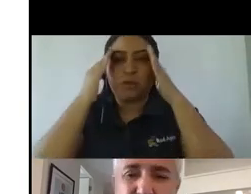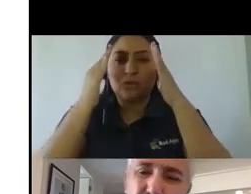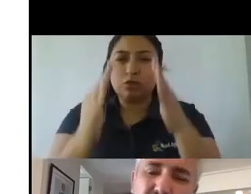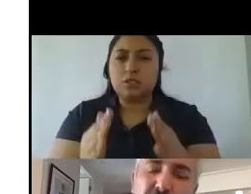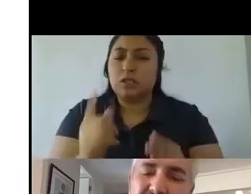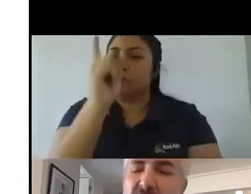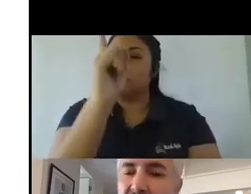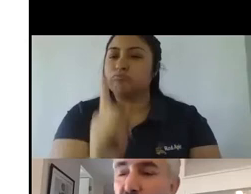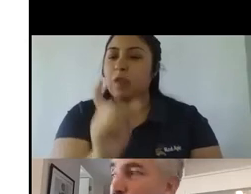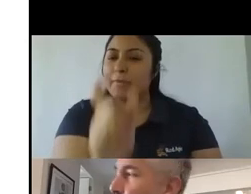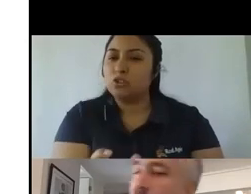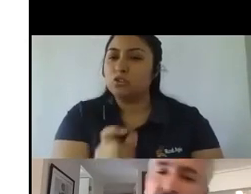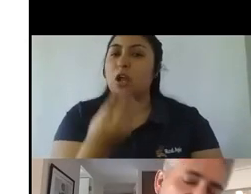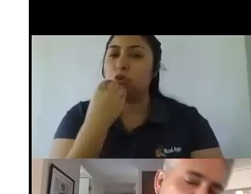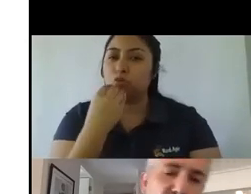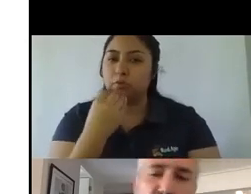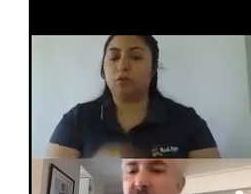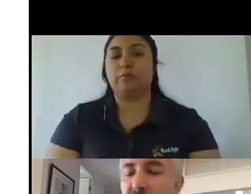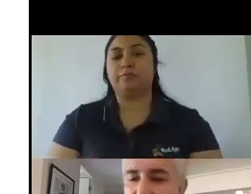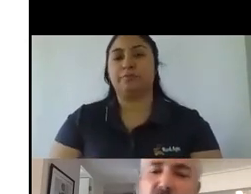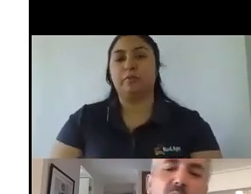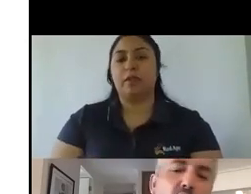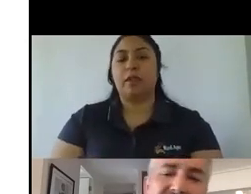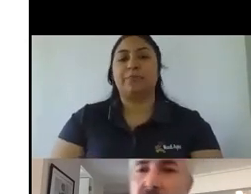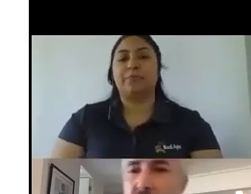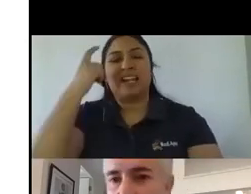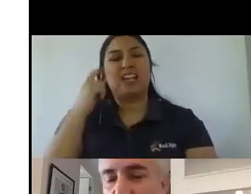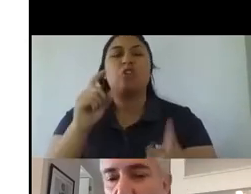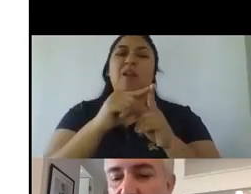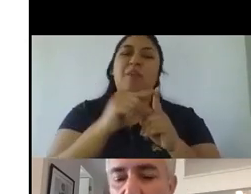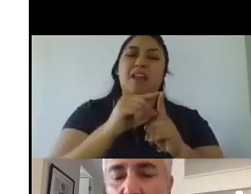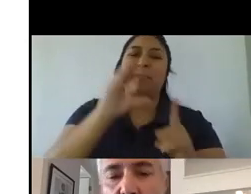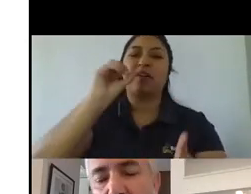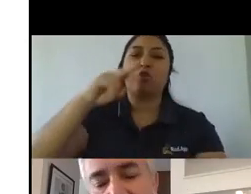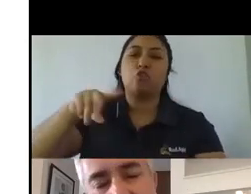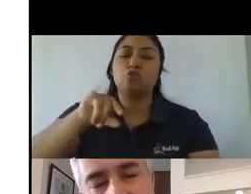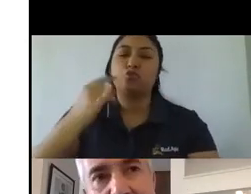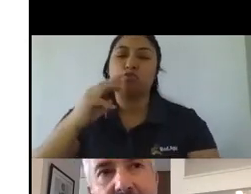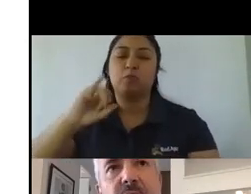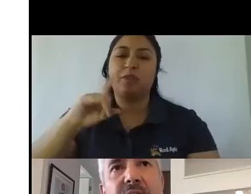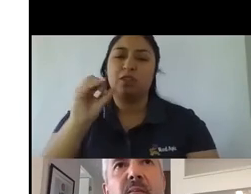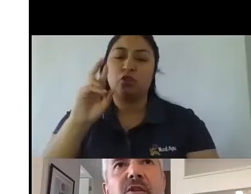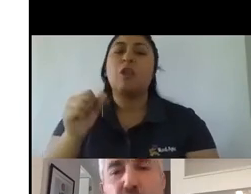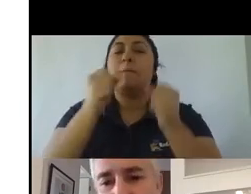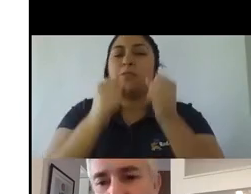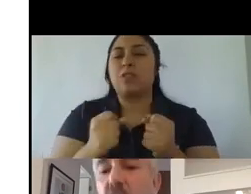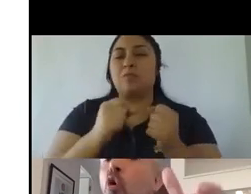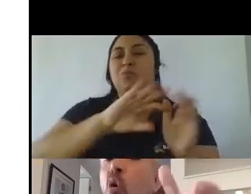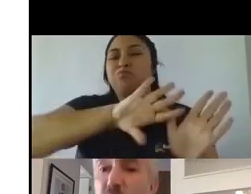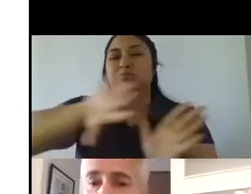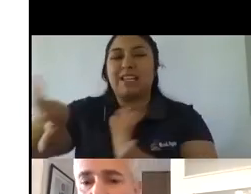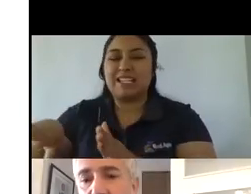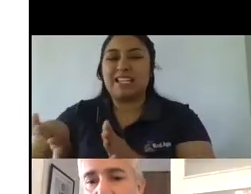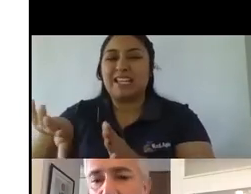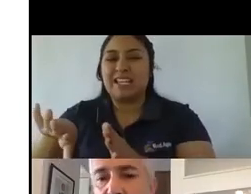en este caso. Yo creo que ya la palabra consumidor nosotros podemos ir como borrándola un poquitito y empezar a instalar ahí la palabra personas o